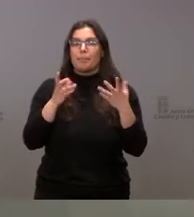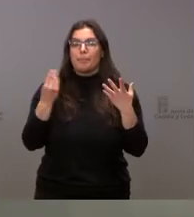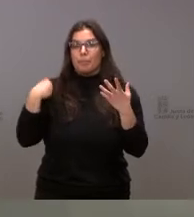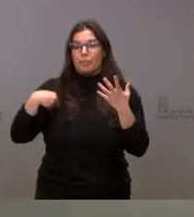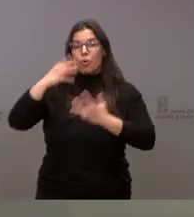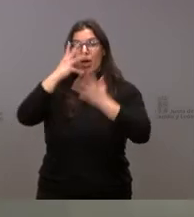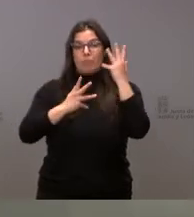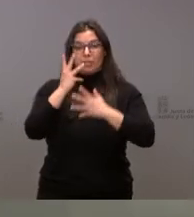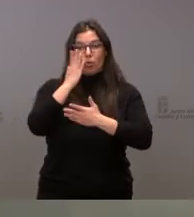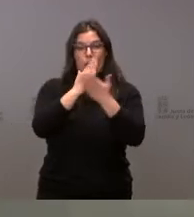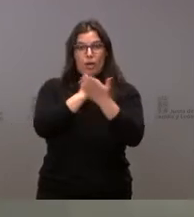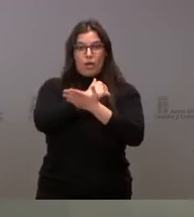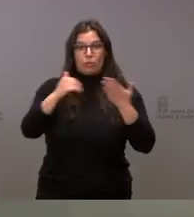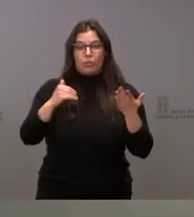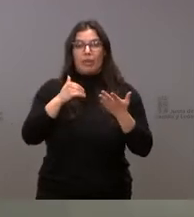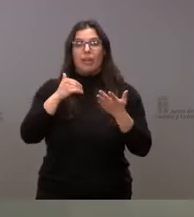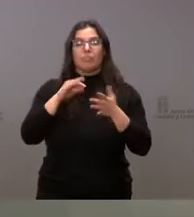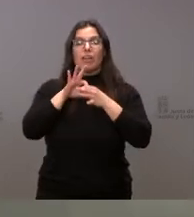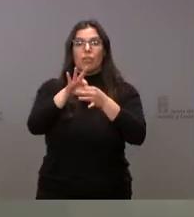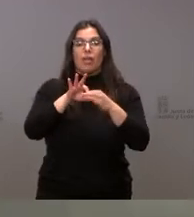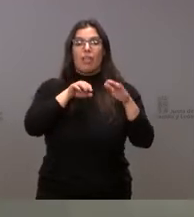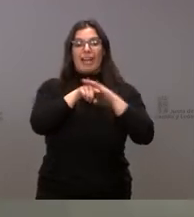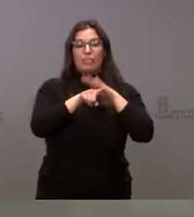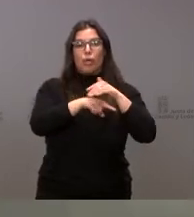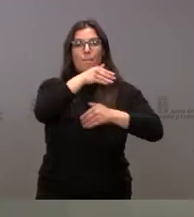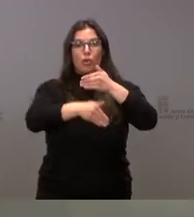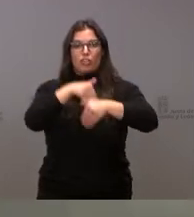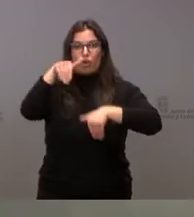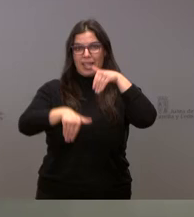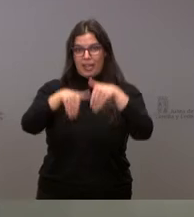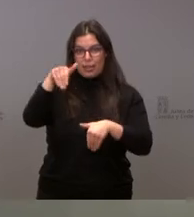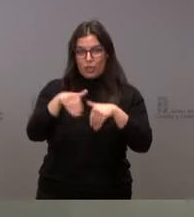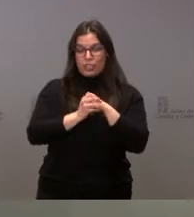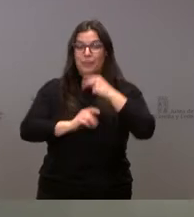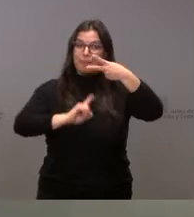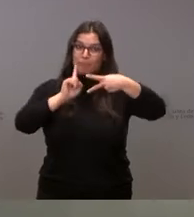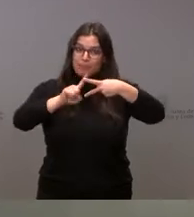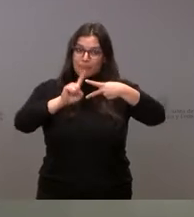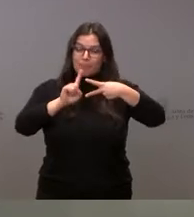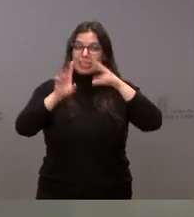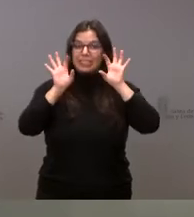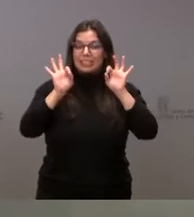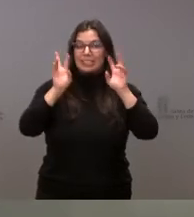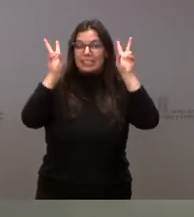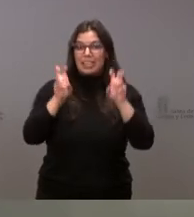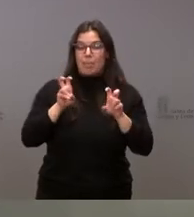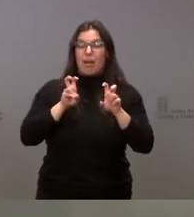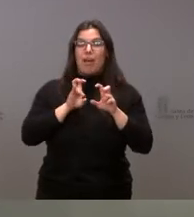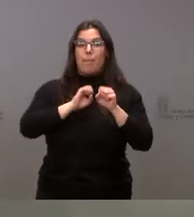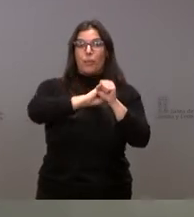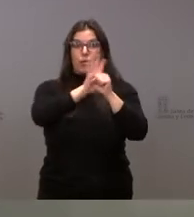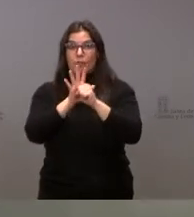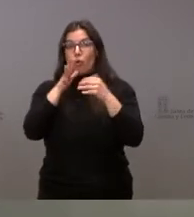Administración Autonómica vinculada a la gestión del proceso electoral. Por lo que tiene que ver a la situación de la pandemia, estamos